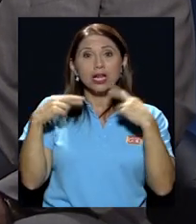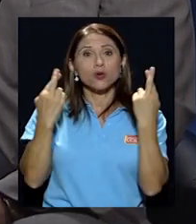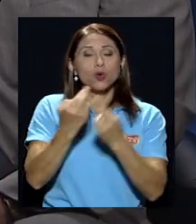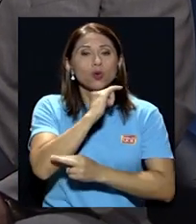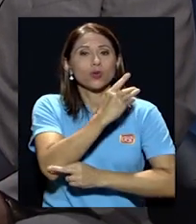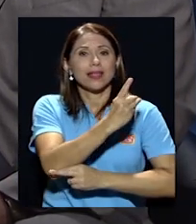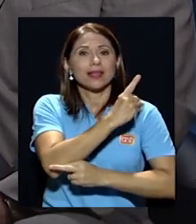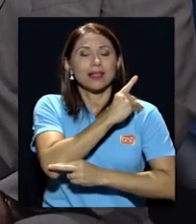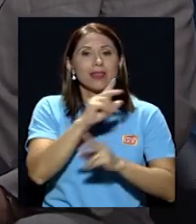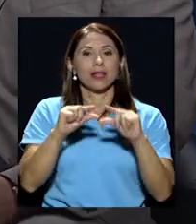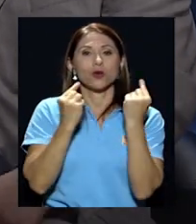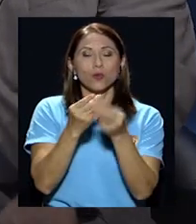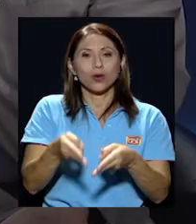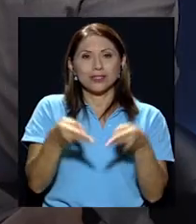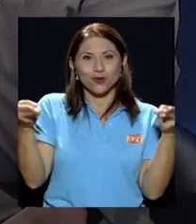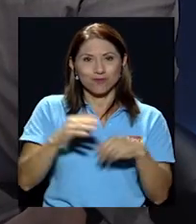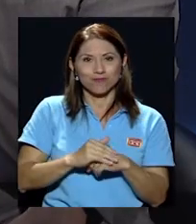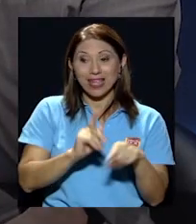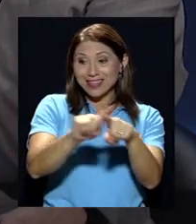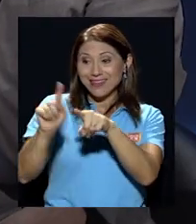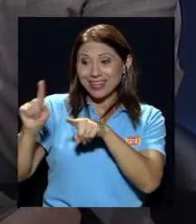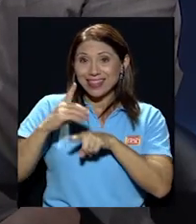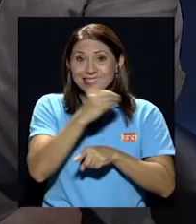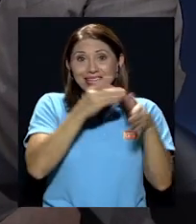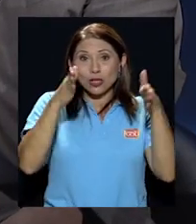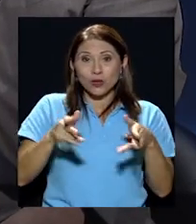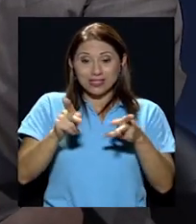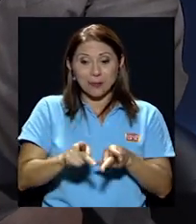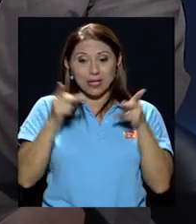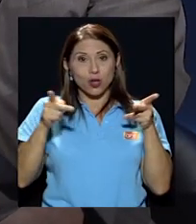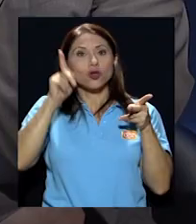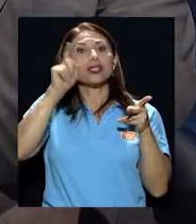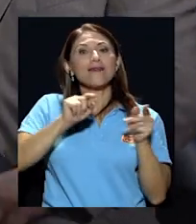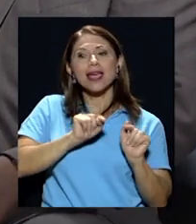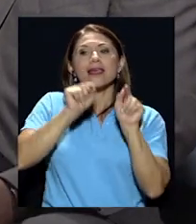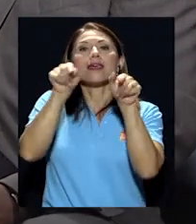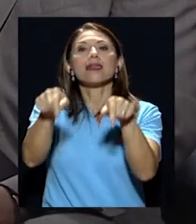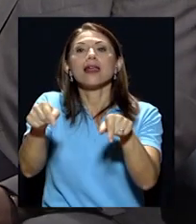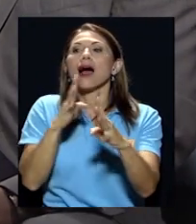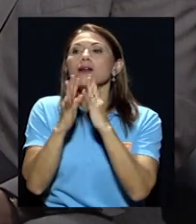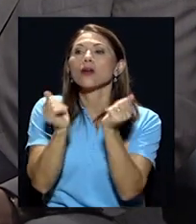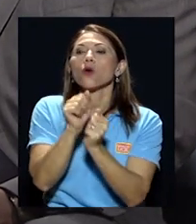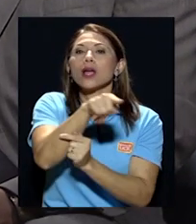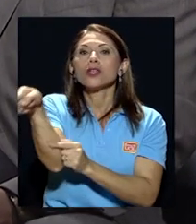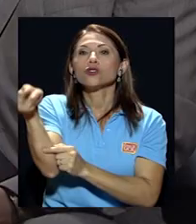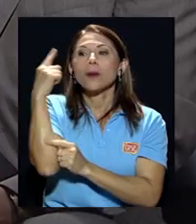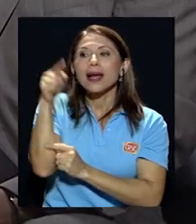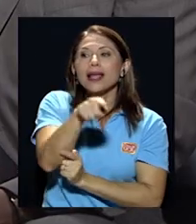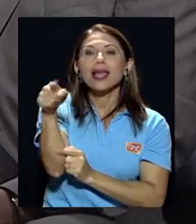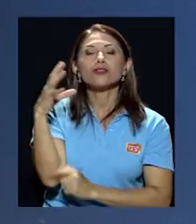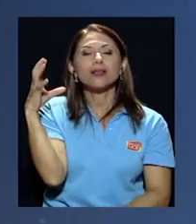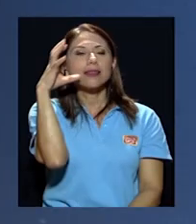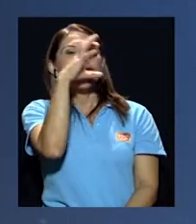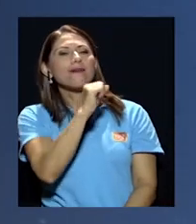del grupo Nación los directores de los periódicos tenían que ir a hablar con ellos para que se enteraran qué estaban pensando